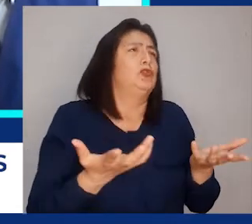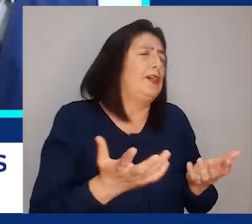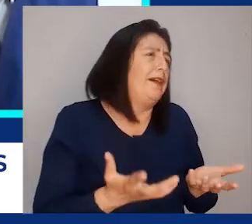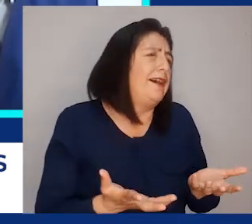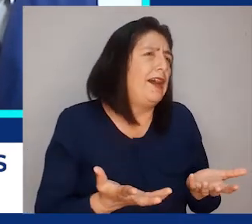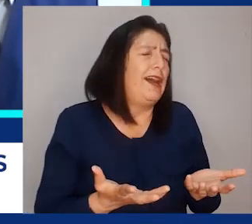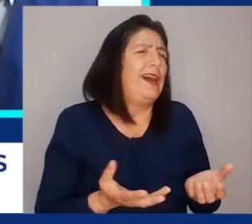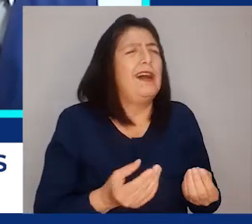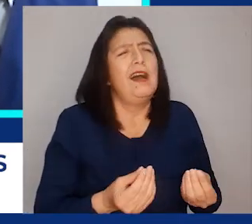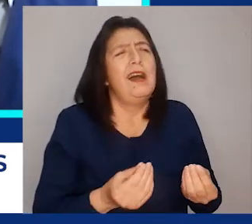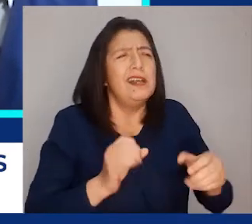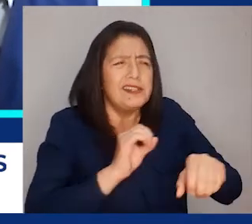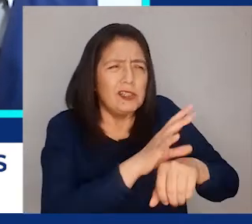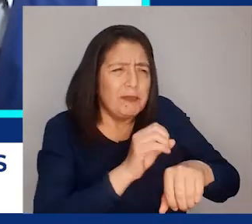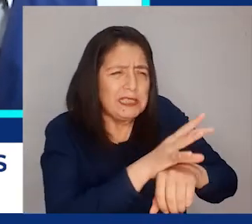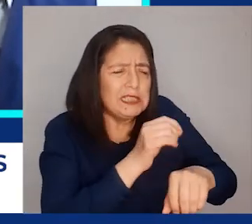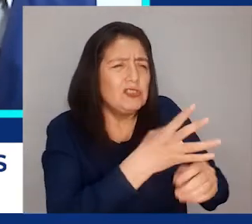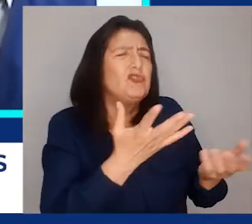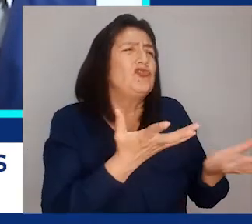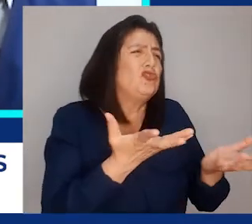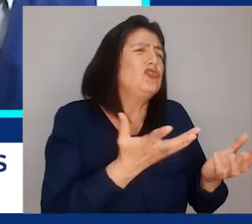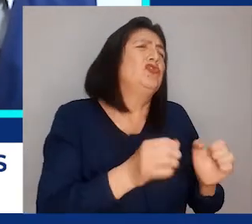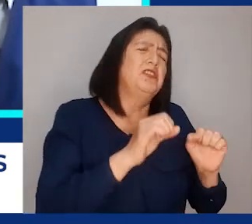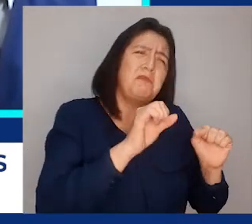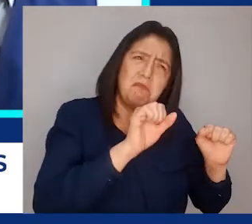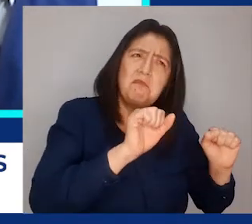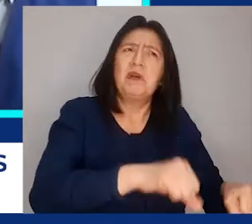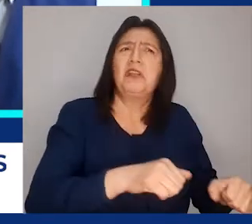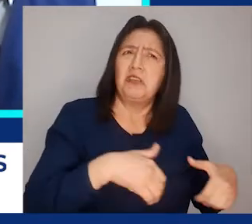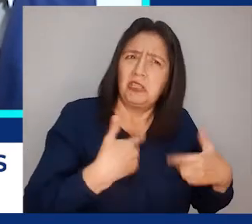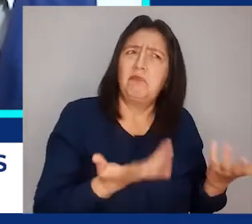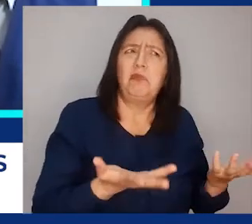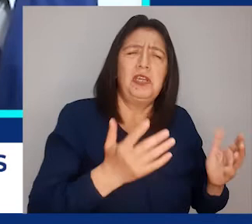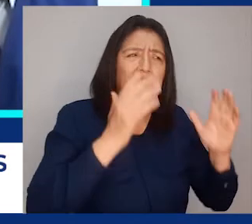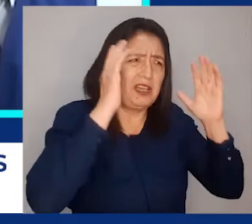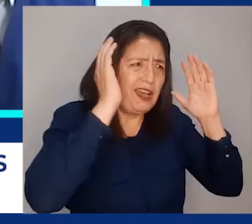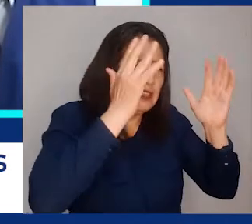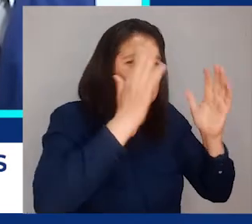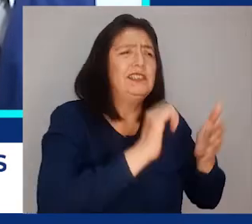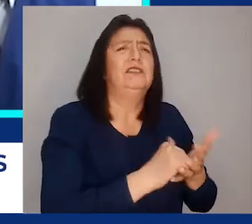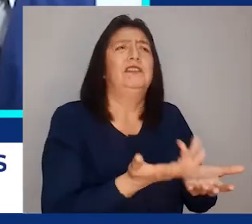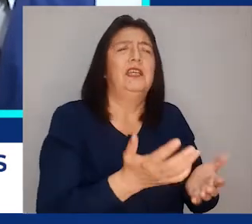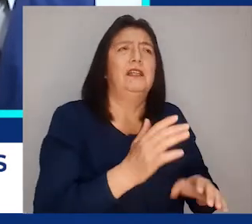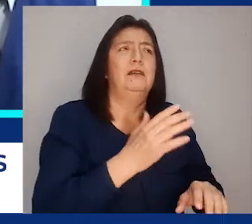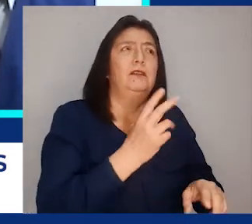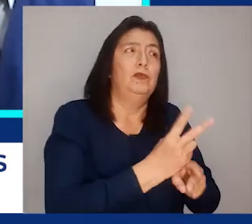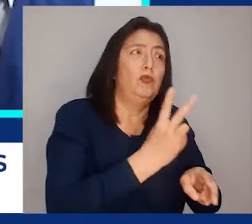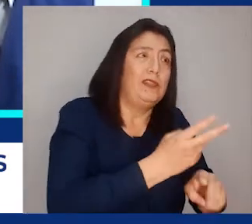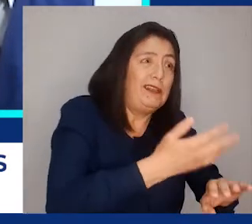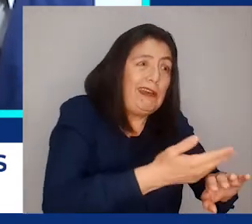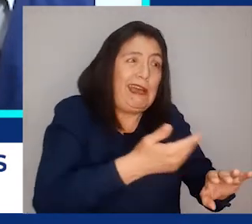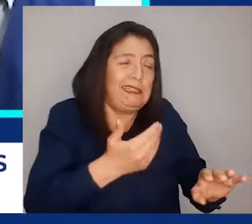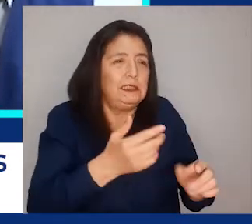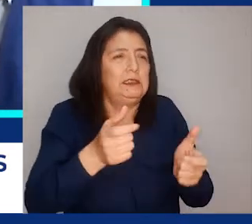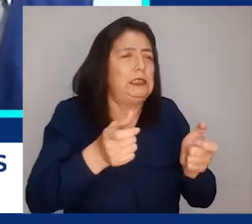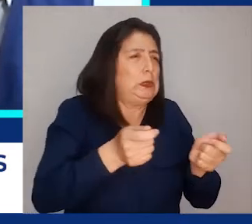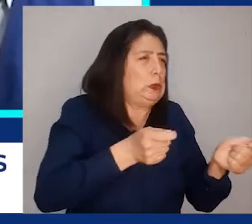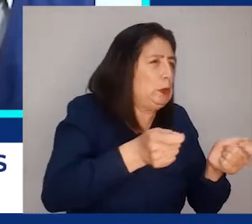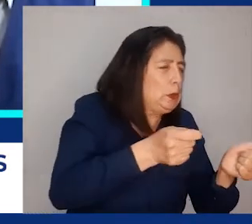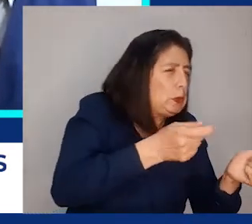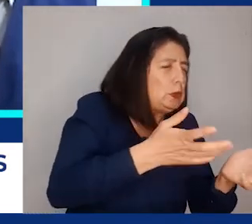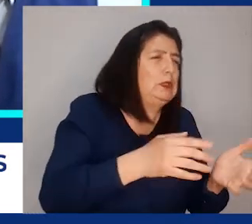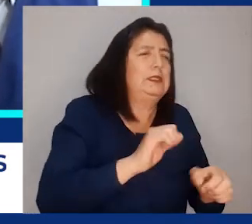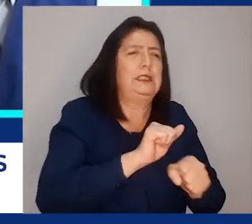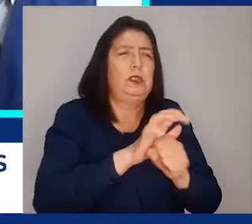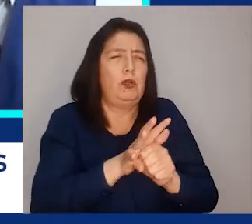formulado recomendaciones para que se pueda atender de manera preventiva el control del